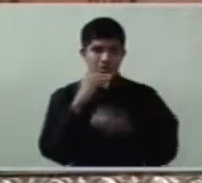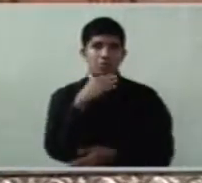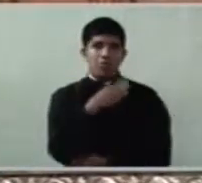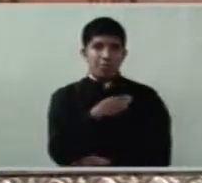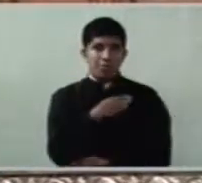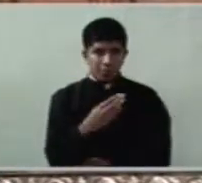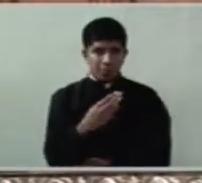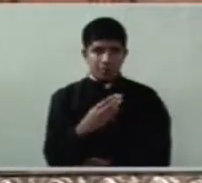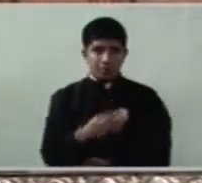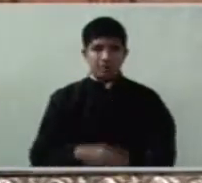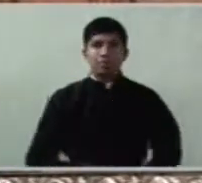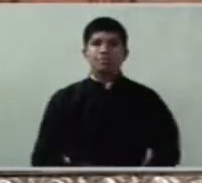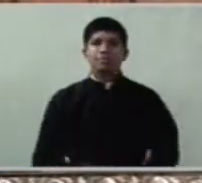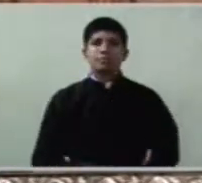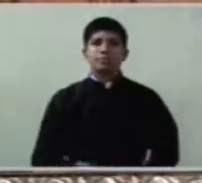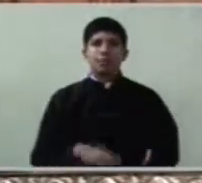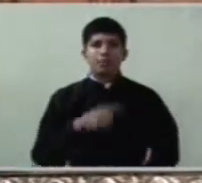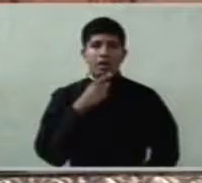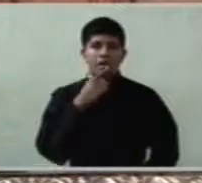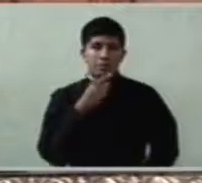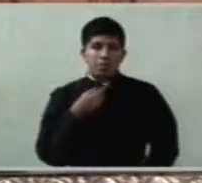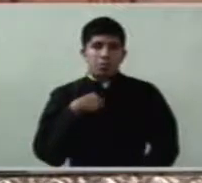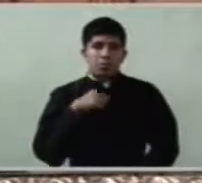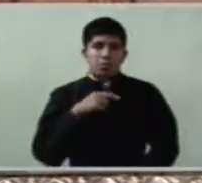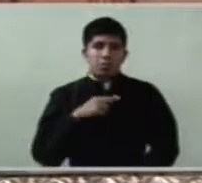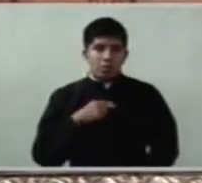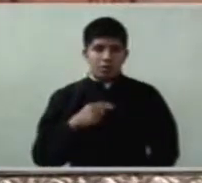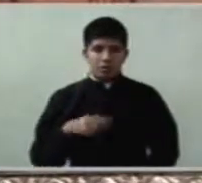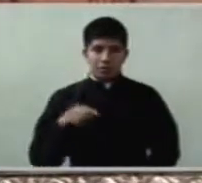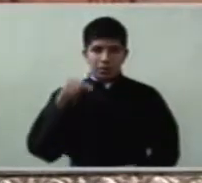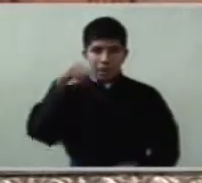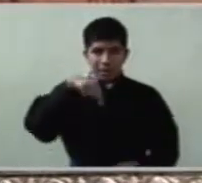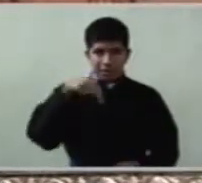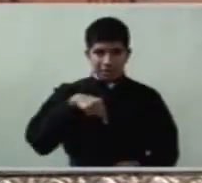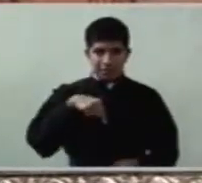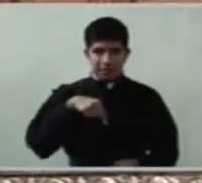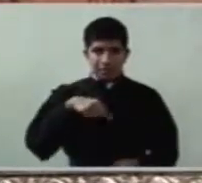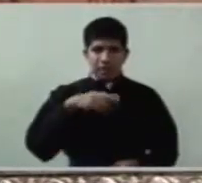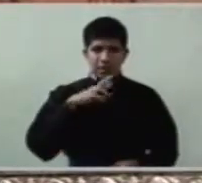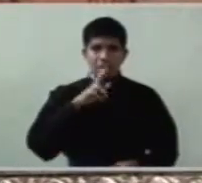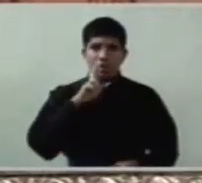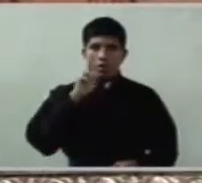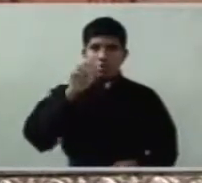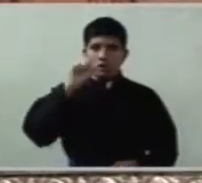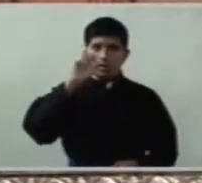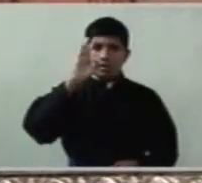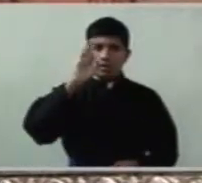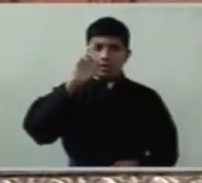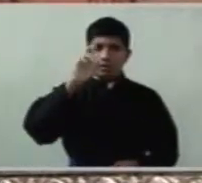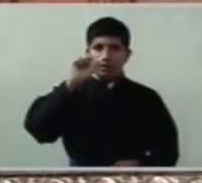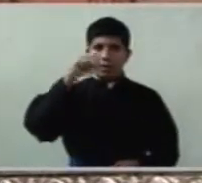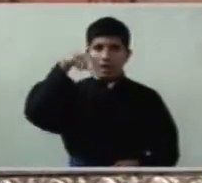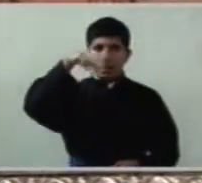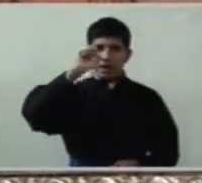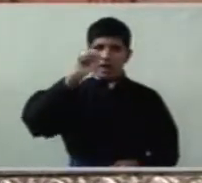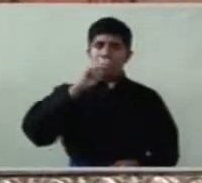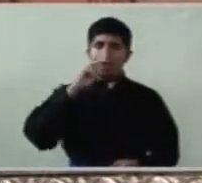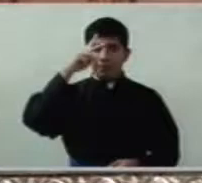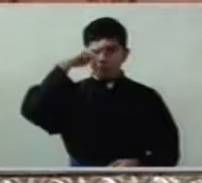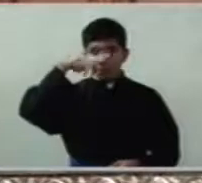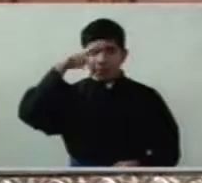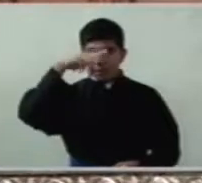decimos en nuestra ley en nuestros dichos mexicanos no le pidas peras al olmo